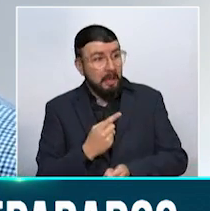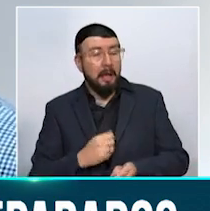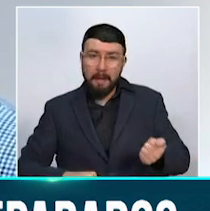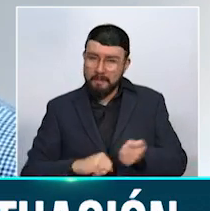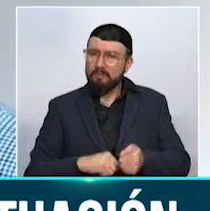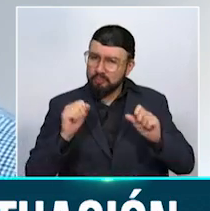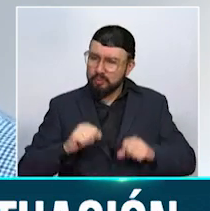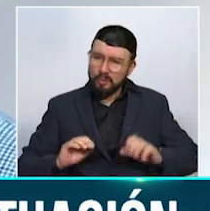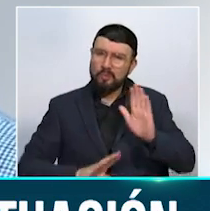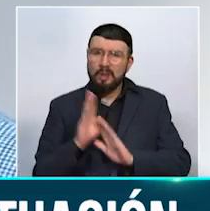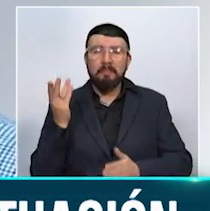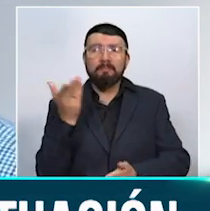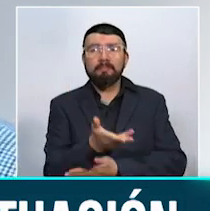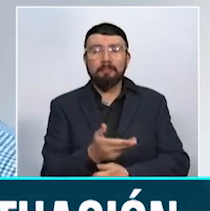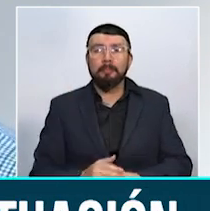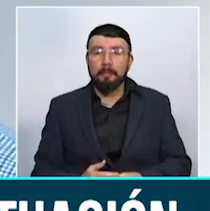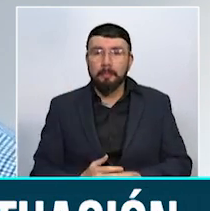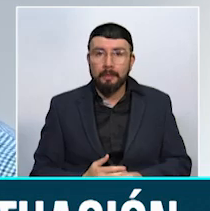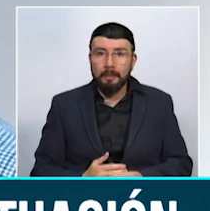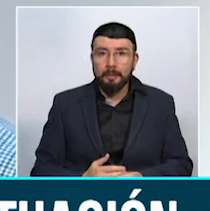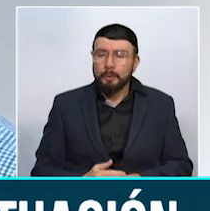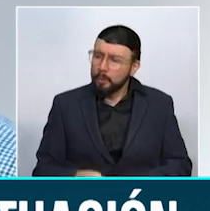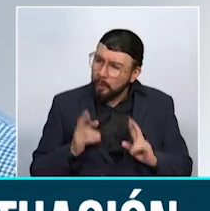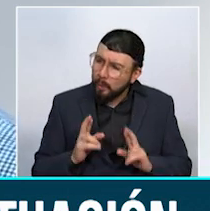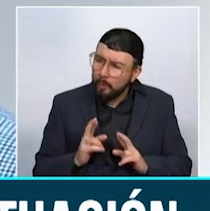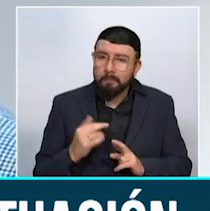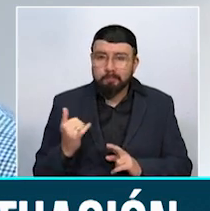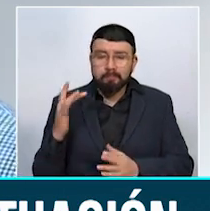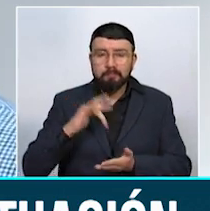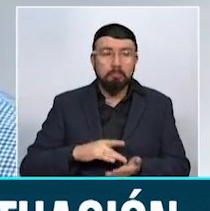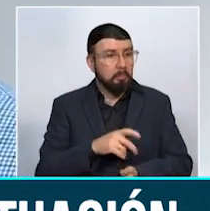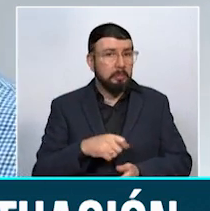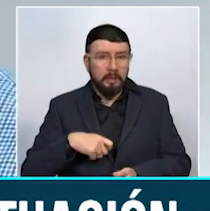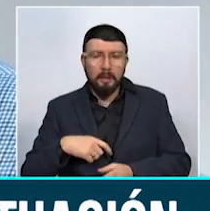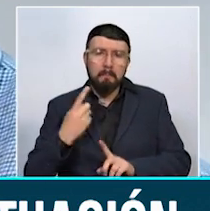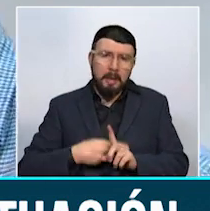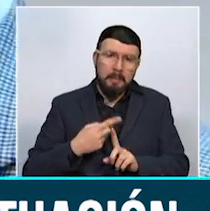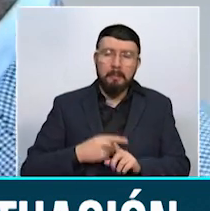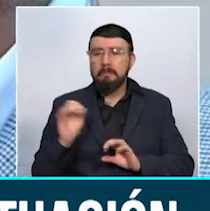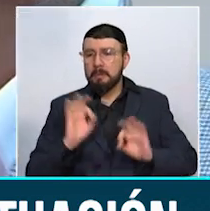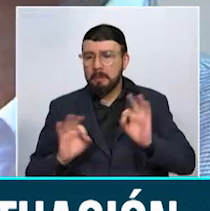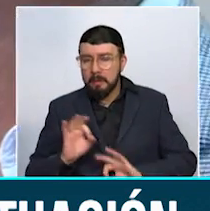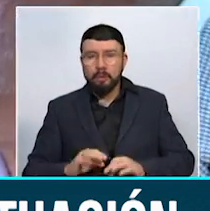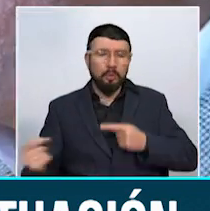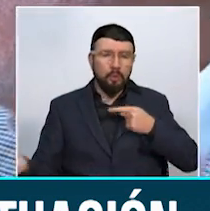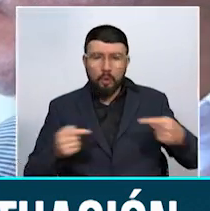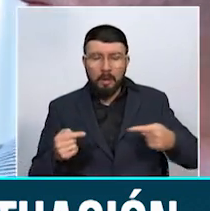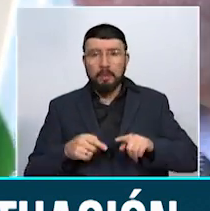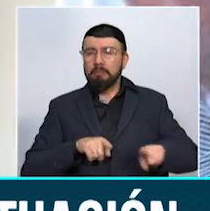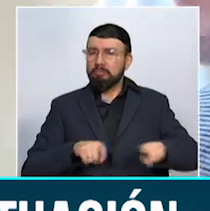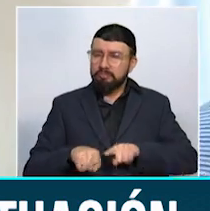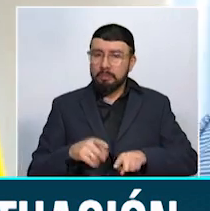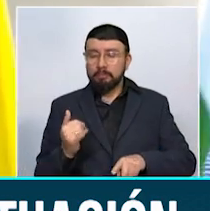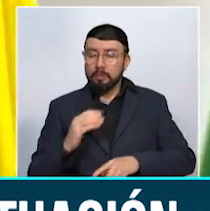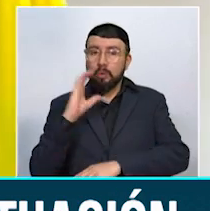éxito con esta propuesta. La ilusión es grande y esperemos. Todavía quedan varios meses de preparación, de competencias, de clasificatorios en nuestro país